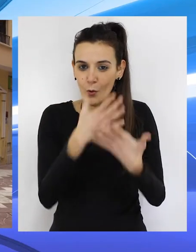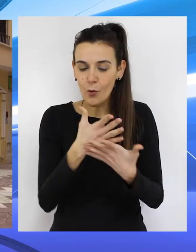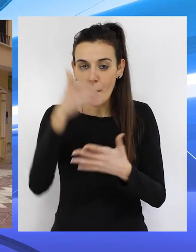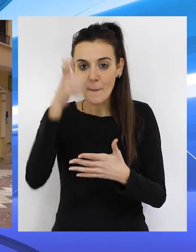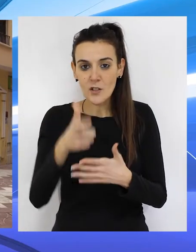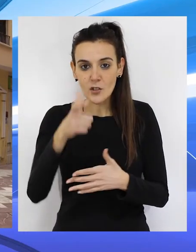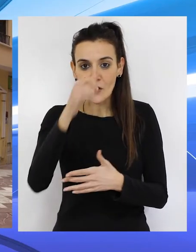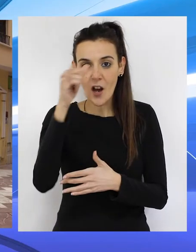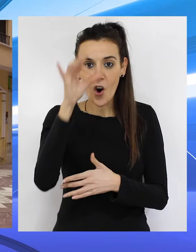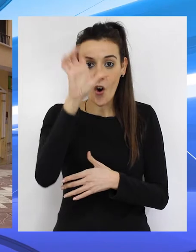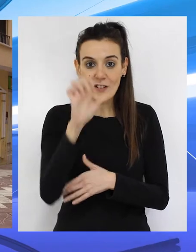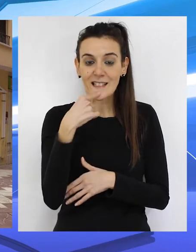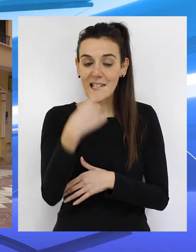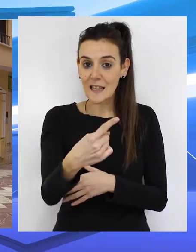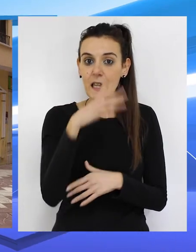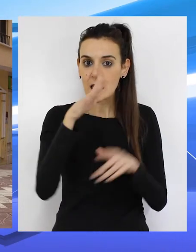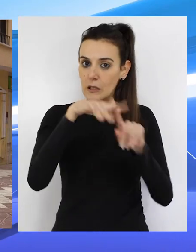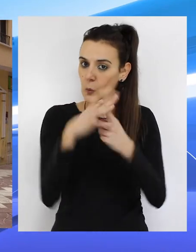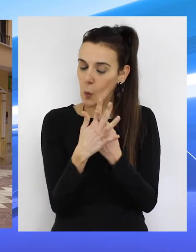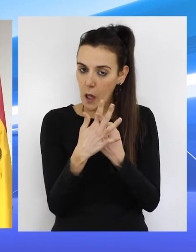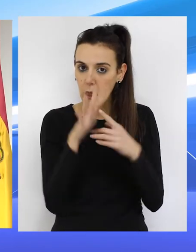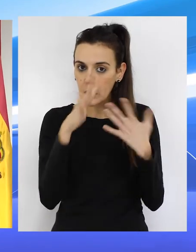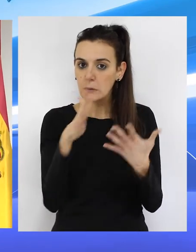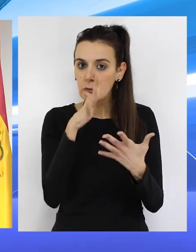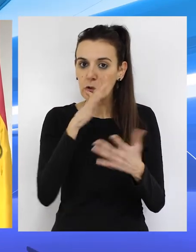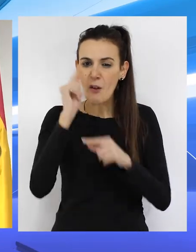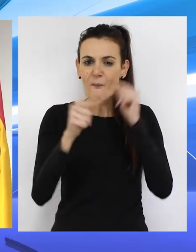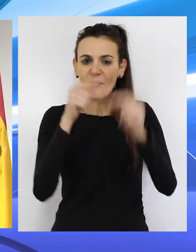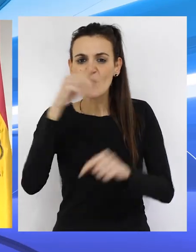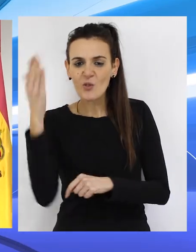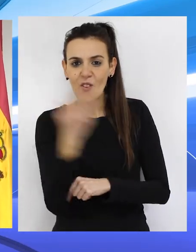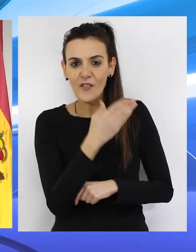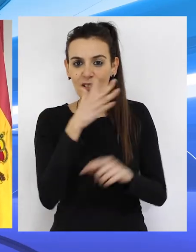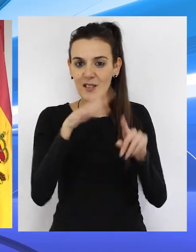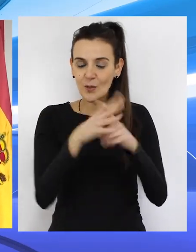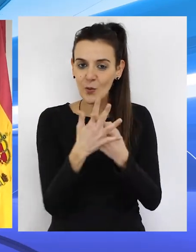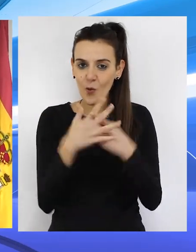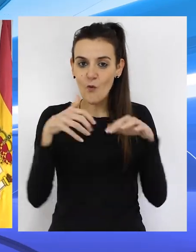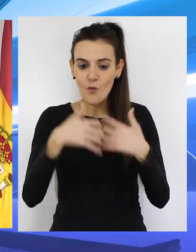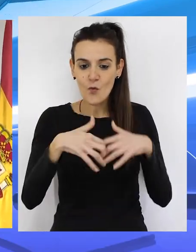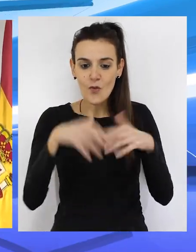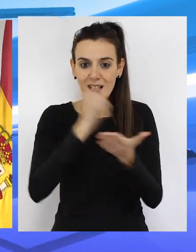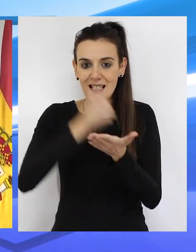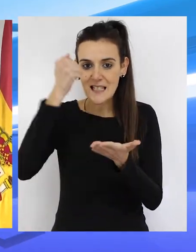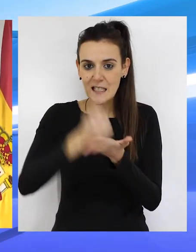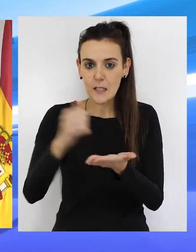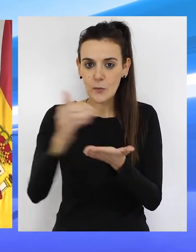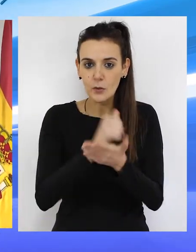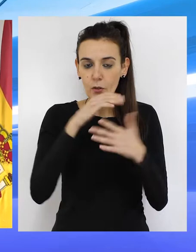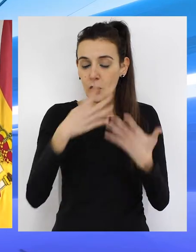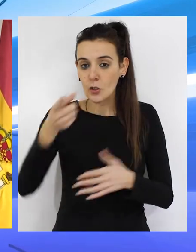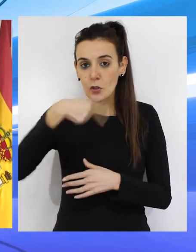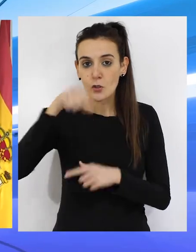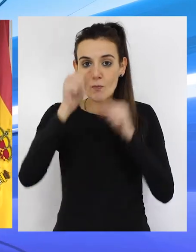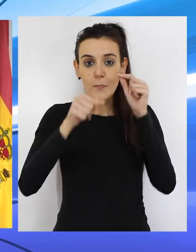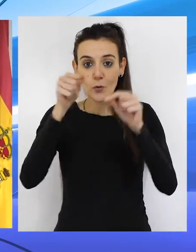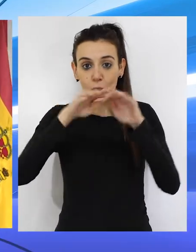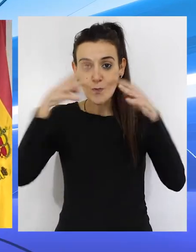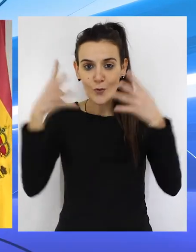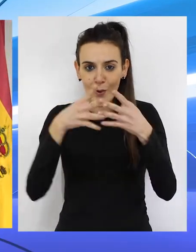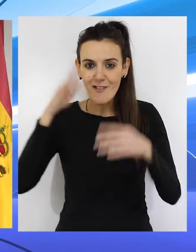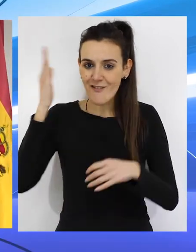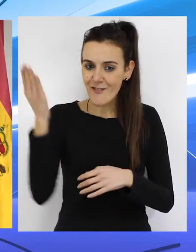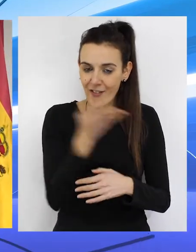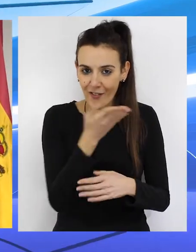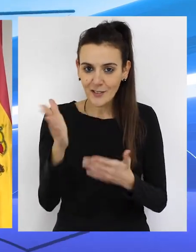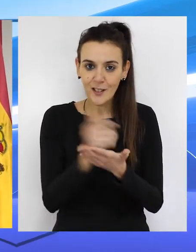Simón, esta situación sobrevenida, que tan directamente afecta al normal funcionamiento del SEPE. Hemos tenido este virus virtual que nos ha